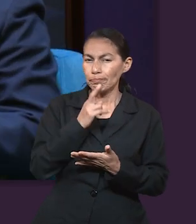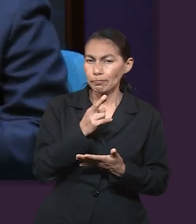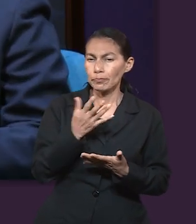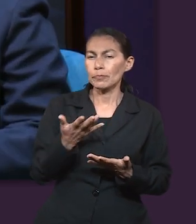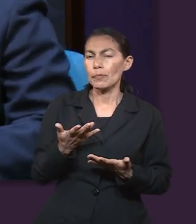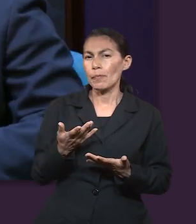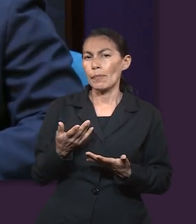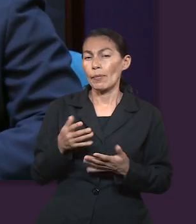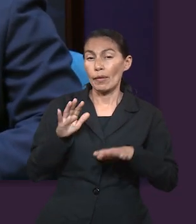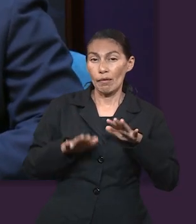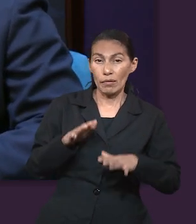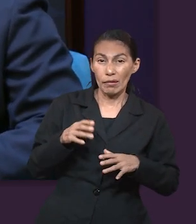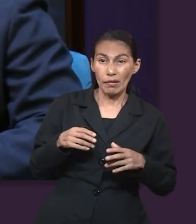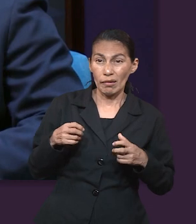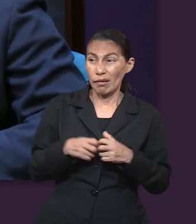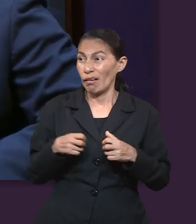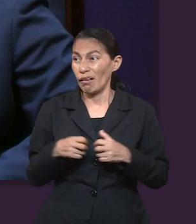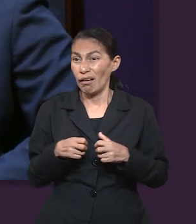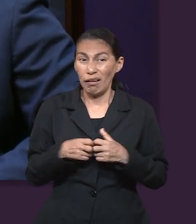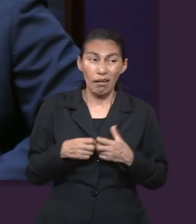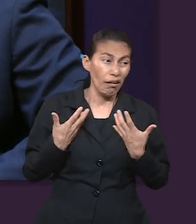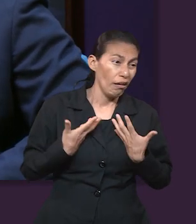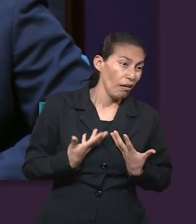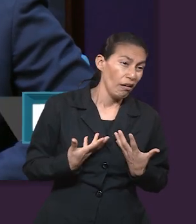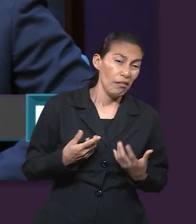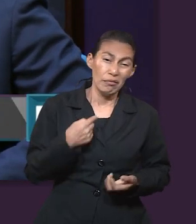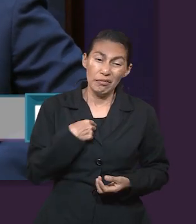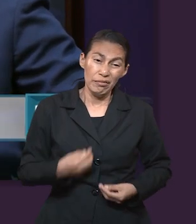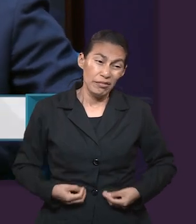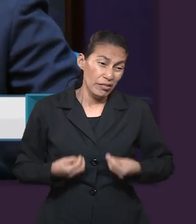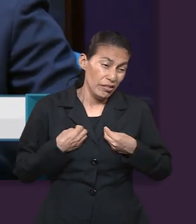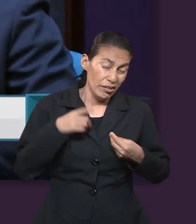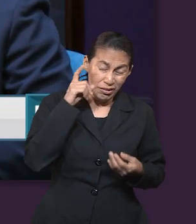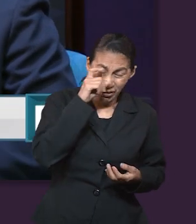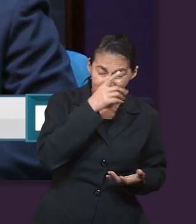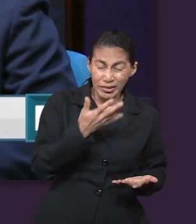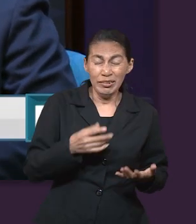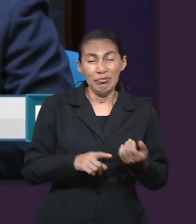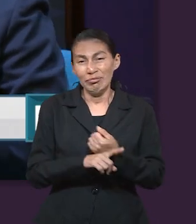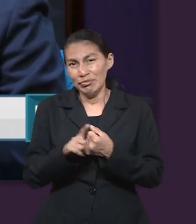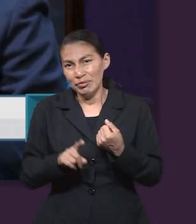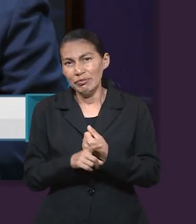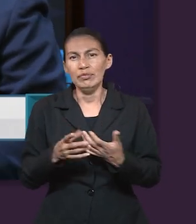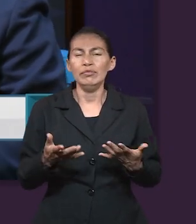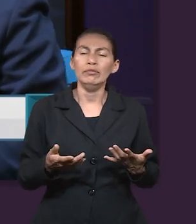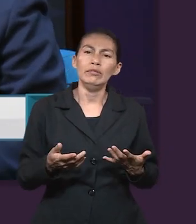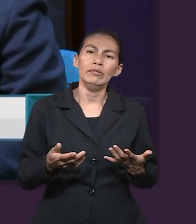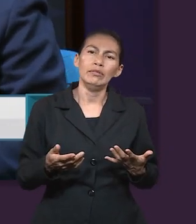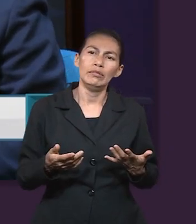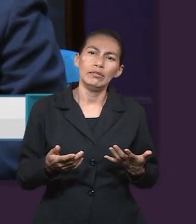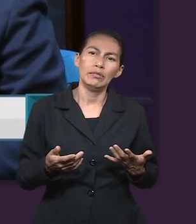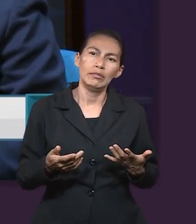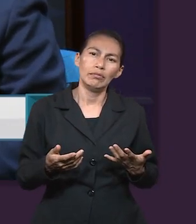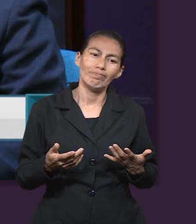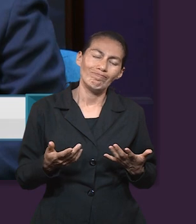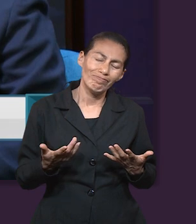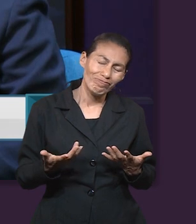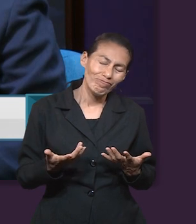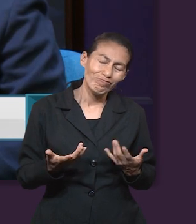tal vez antes de contestar esa, podemos desesperarnos por nuestra vida si estamos pasando por alguna situación